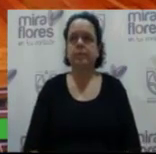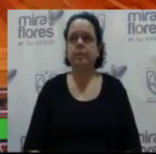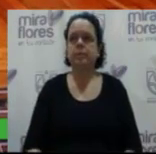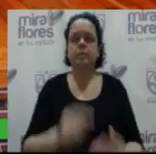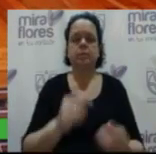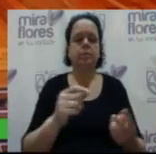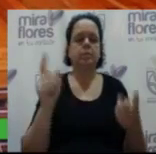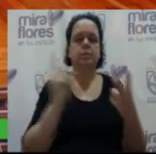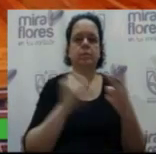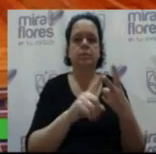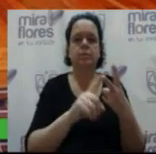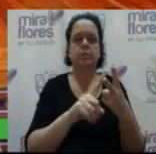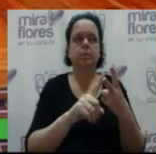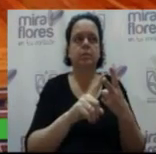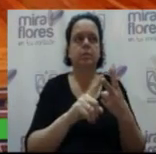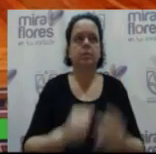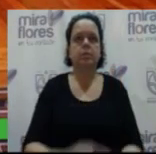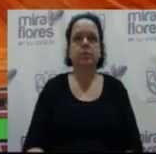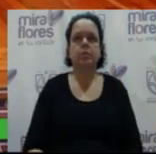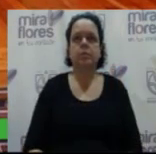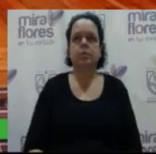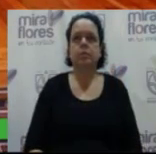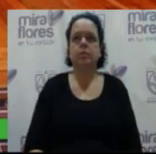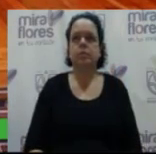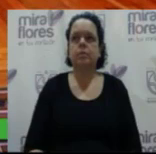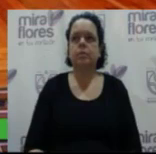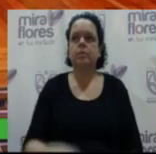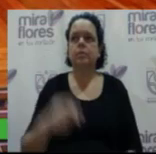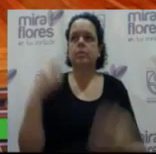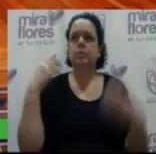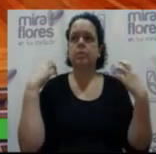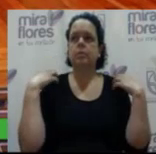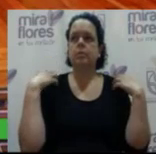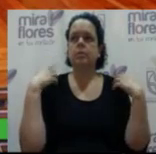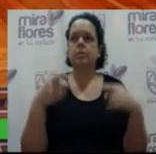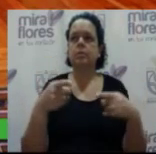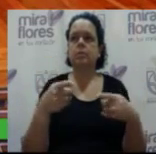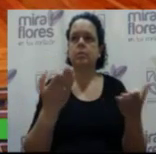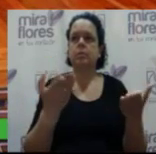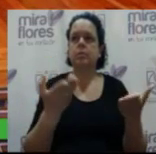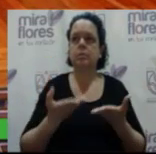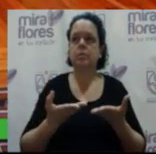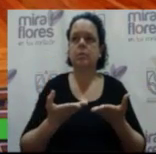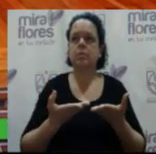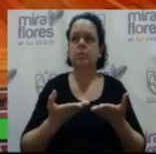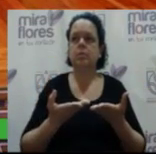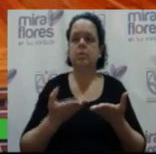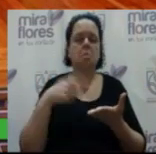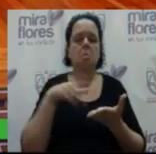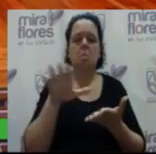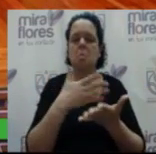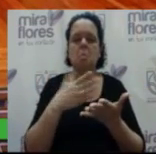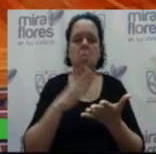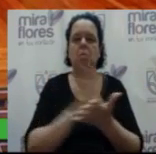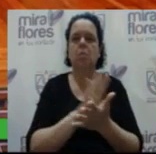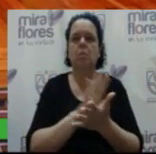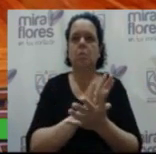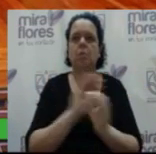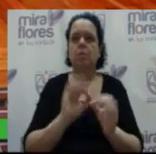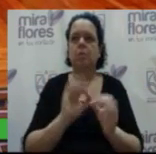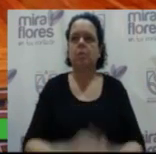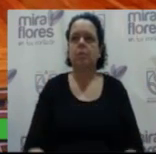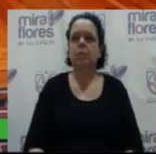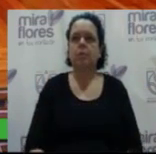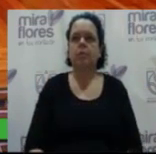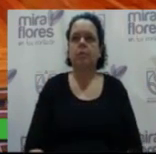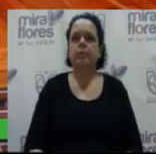por favor. En la estación despacho, señor alcalde, no hay ningún documento que dar cuenta al Consejo Municipal. Estación, informes y pedidos.